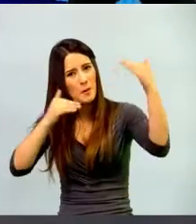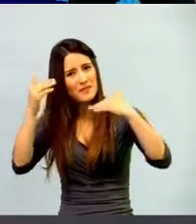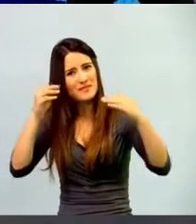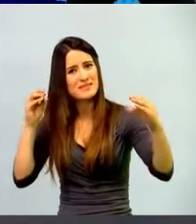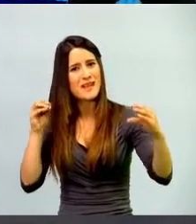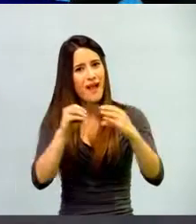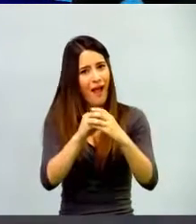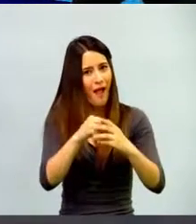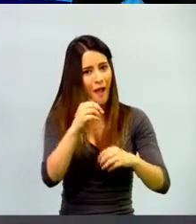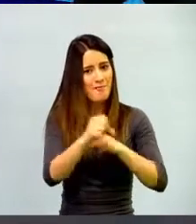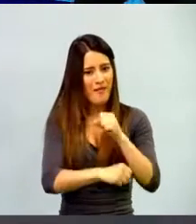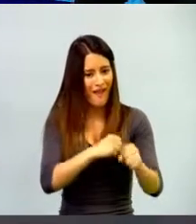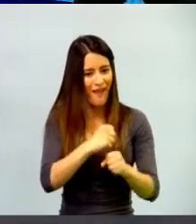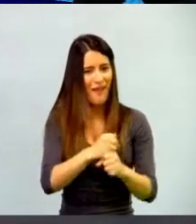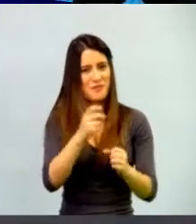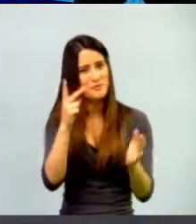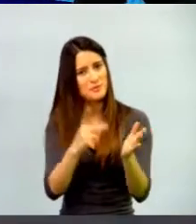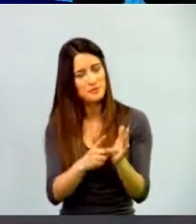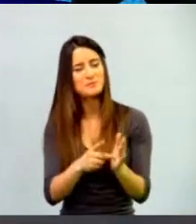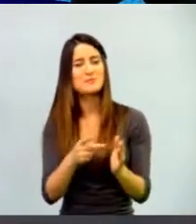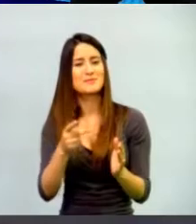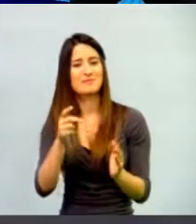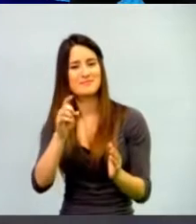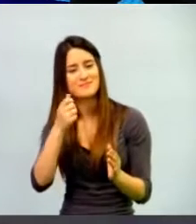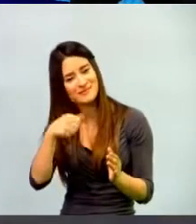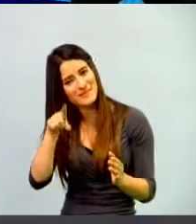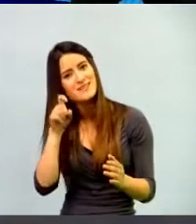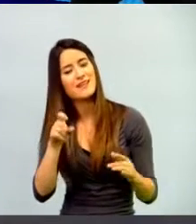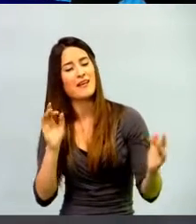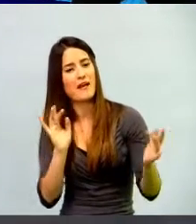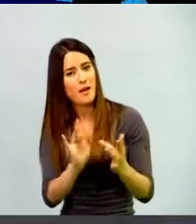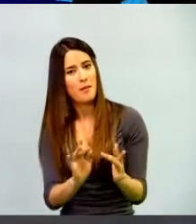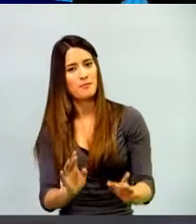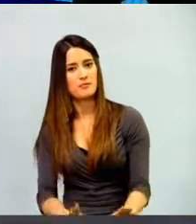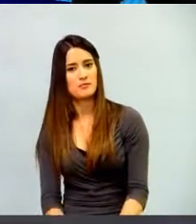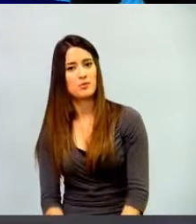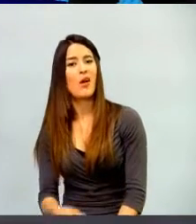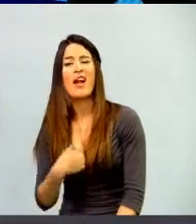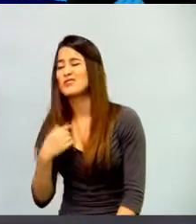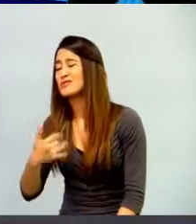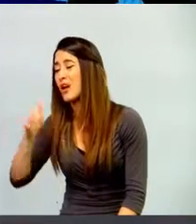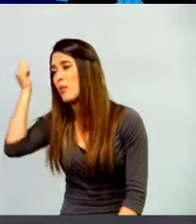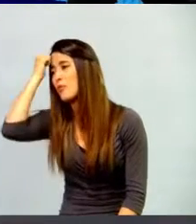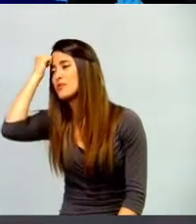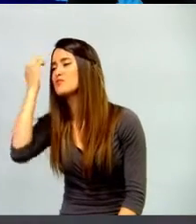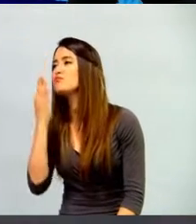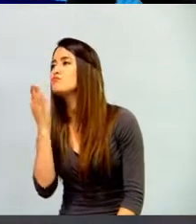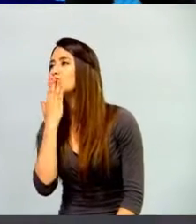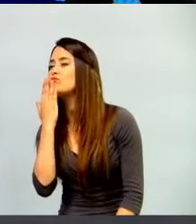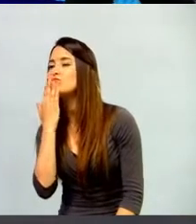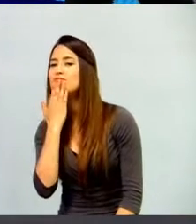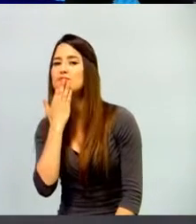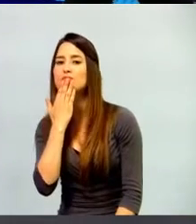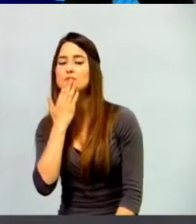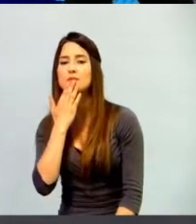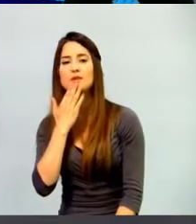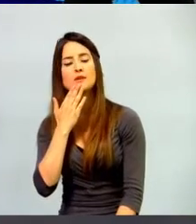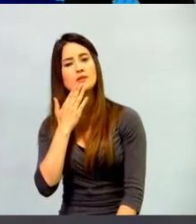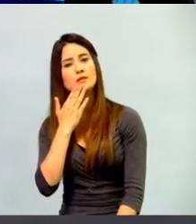pueda, en algún momento, entender que antes que ser un docente, que antes que ser una